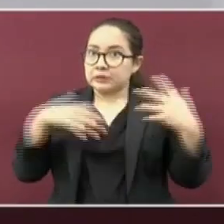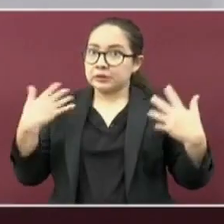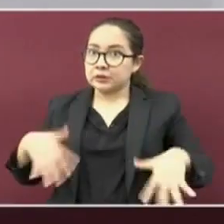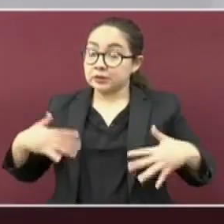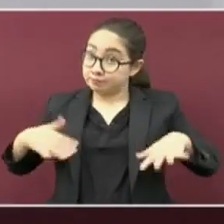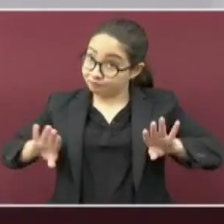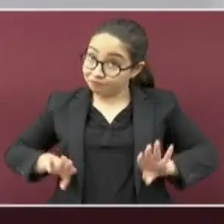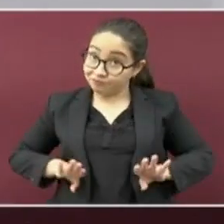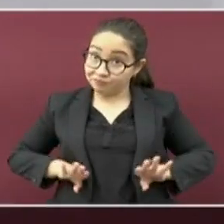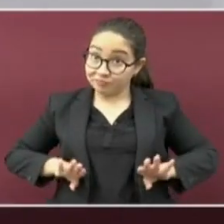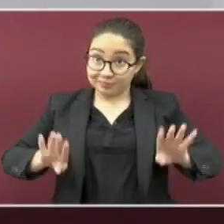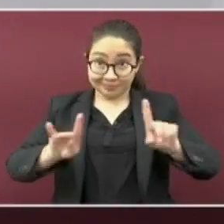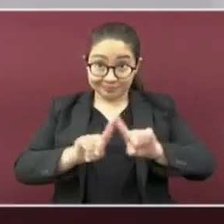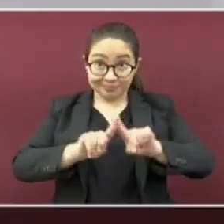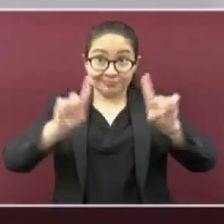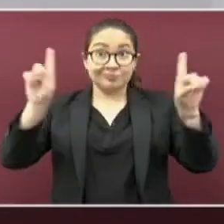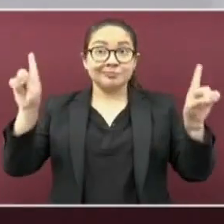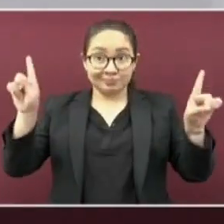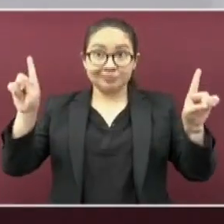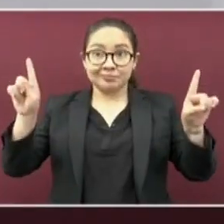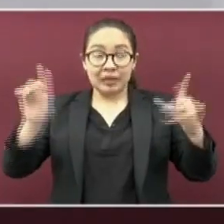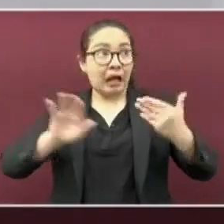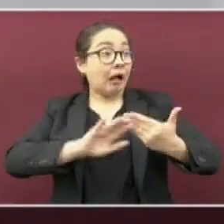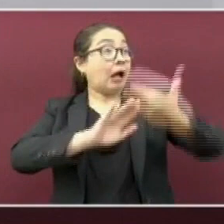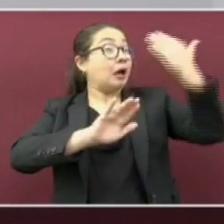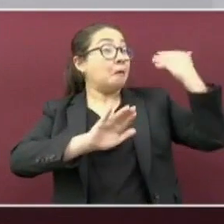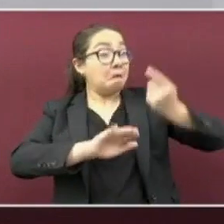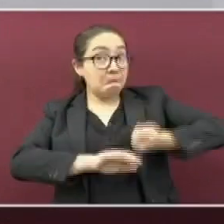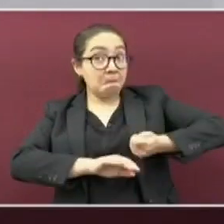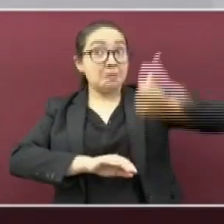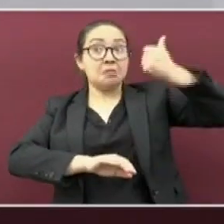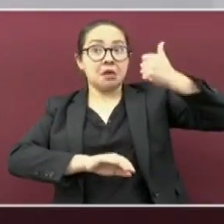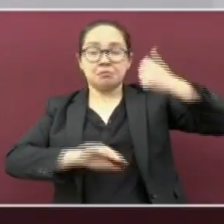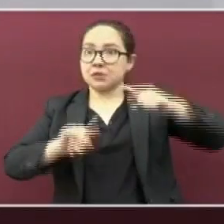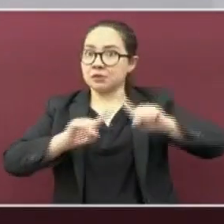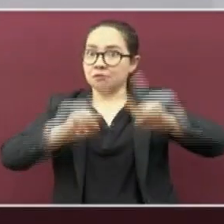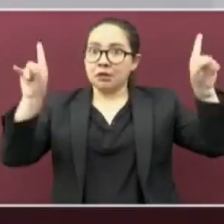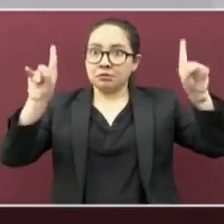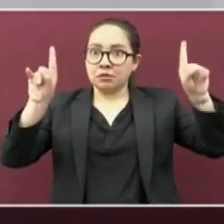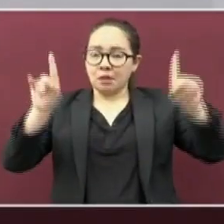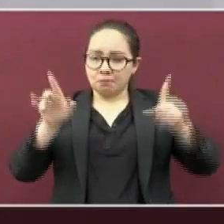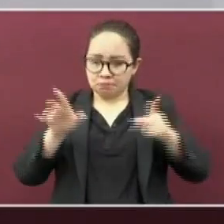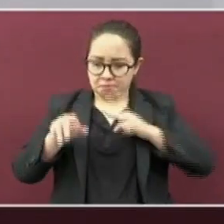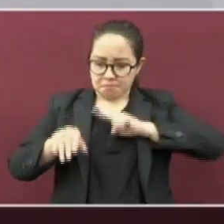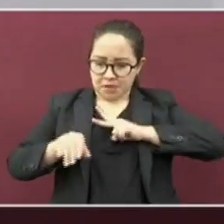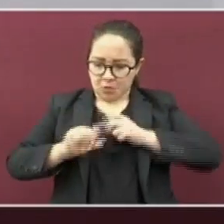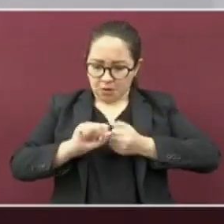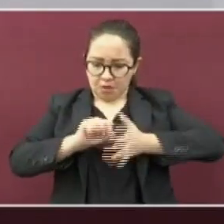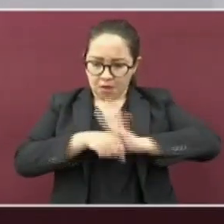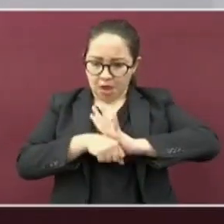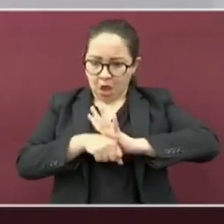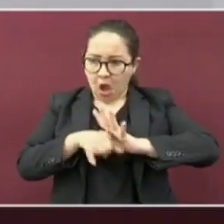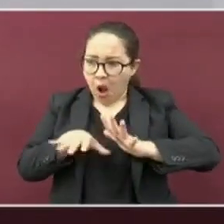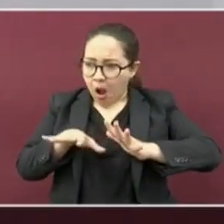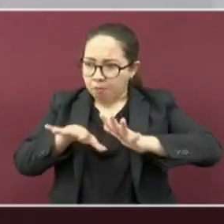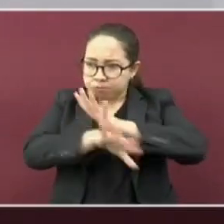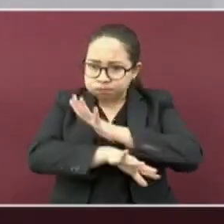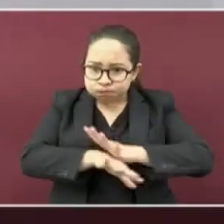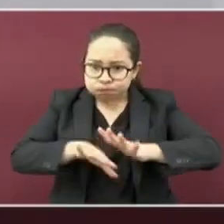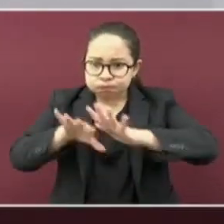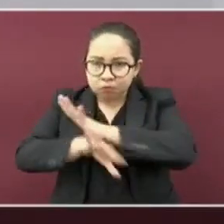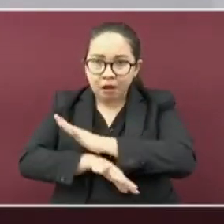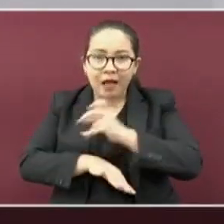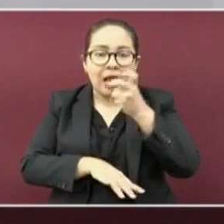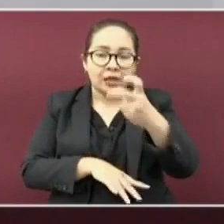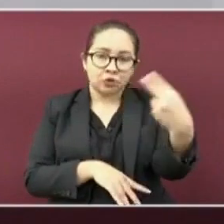diferentes a las que tenían en su origen. A este hecho, familia veracruzana, se le